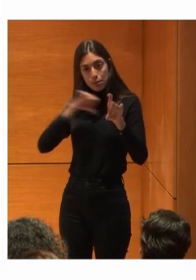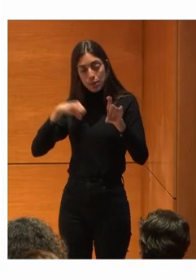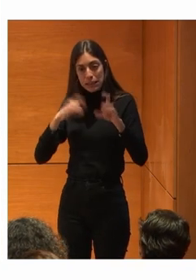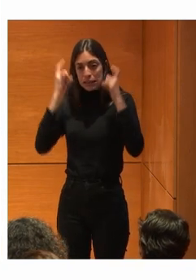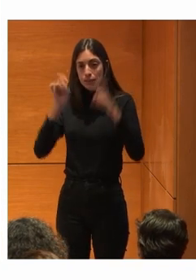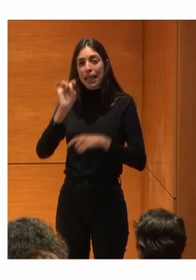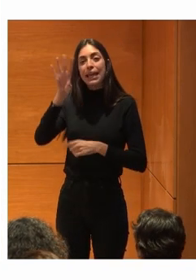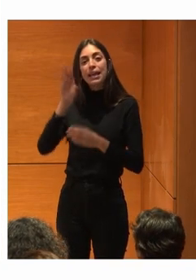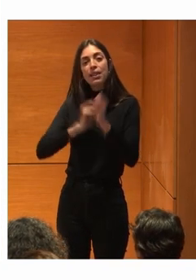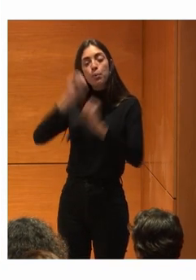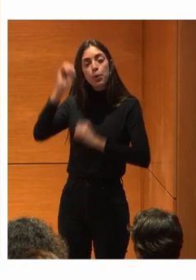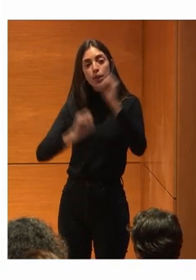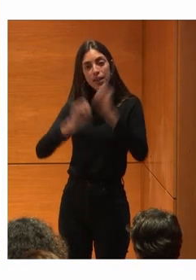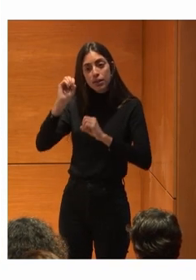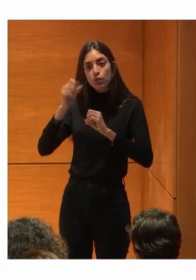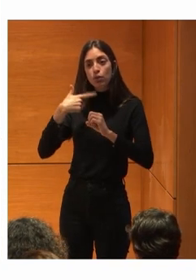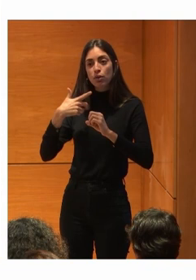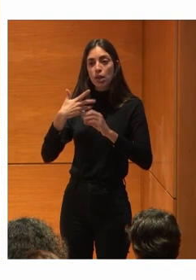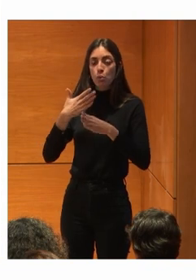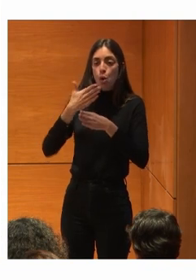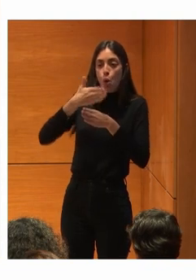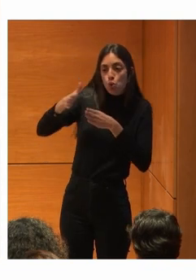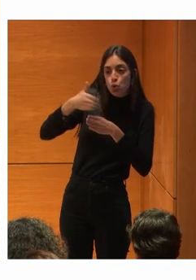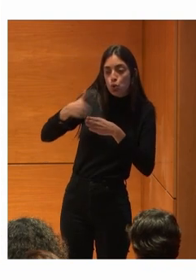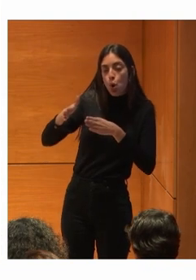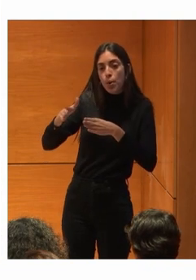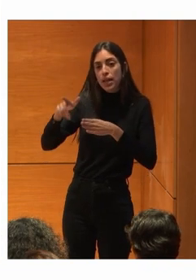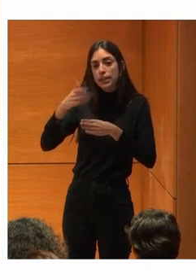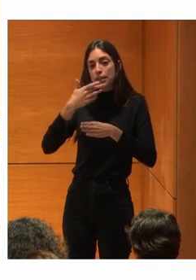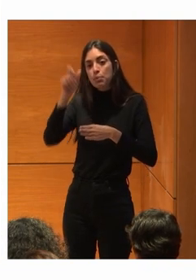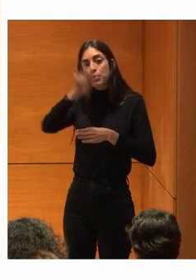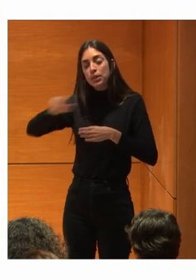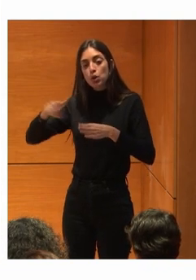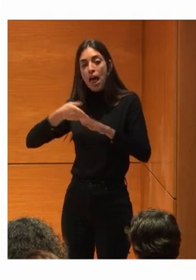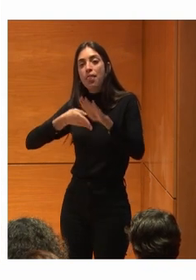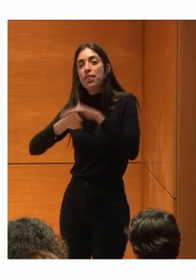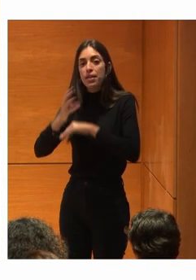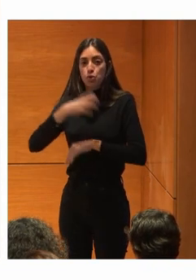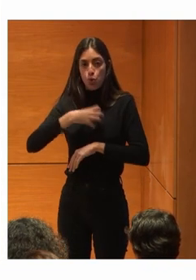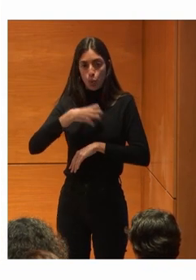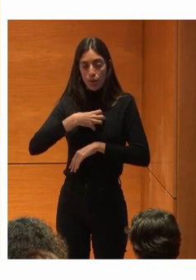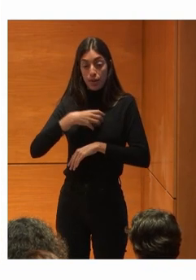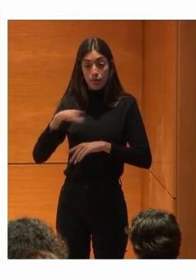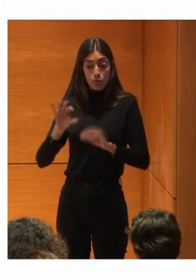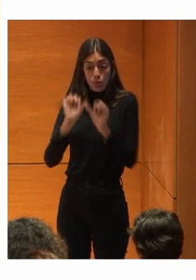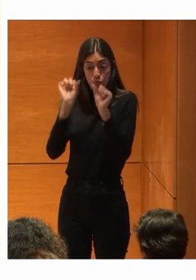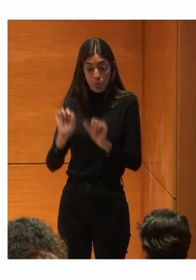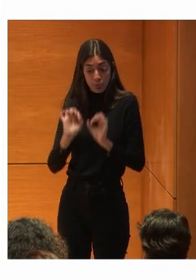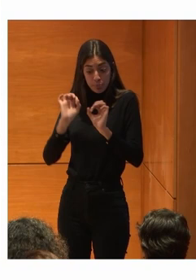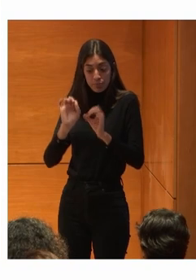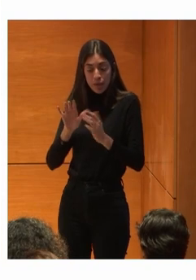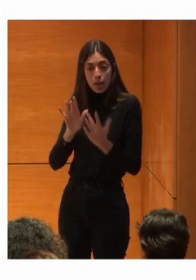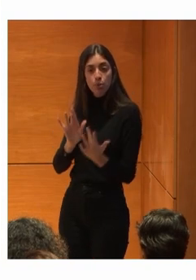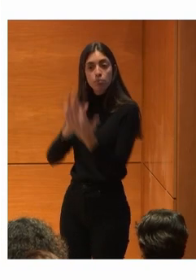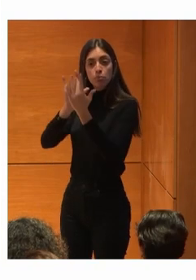15% De margen Que te estás dejando De personas usuarias Que al final No pueden acceder Bueno De esta manera Vas a llegar a ellas Vas a